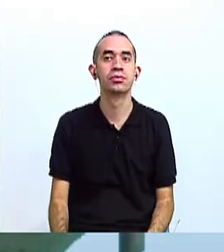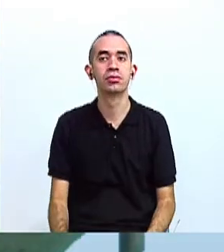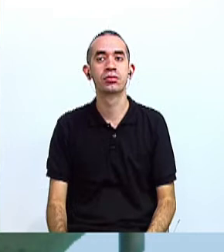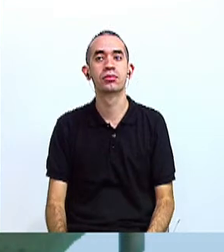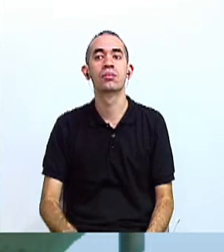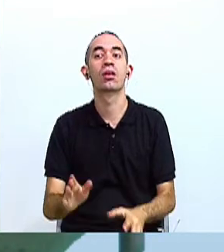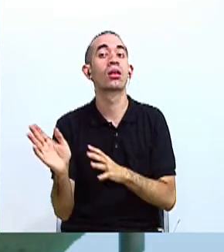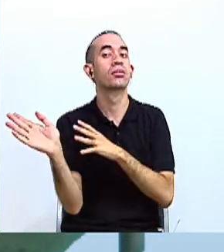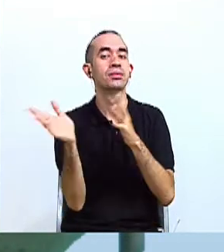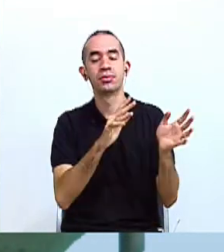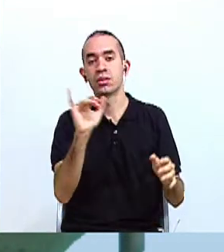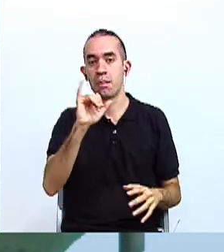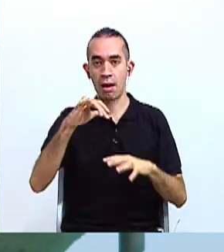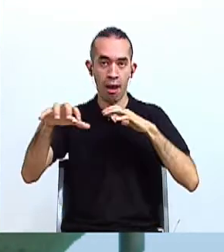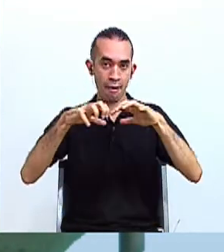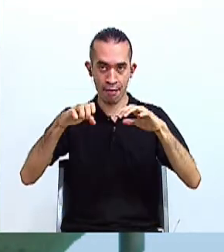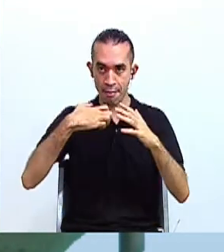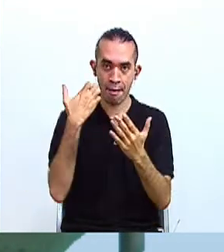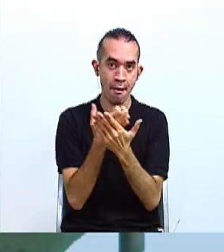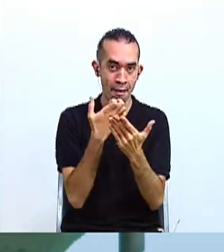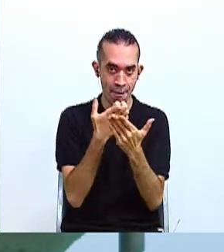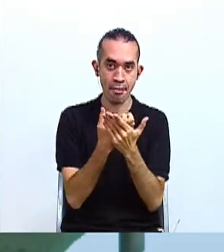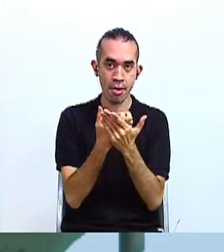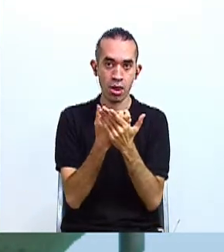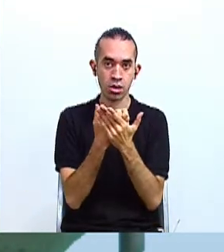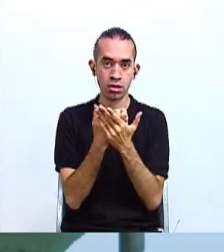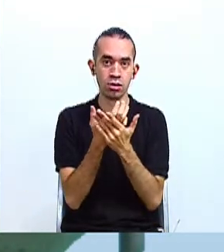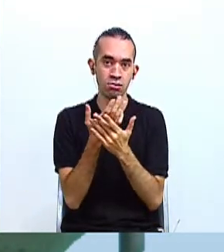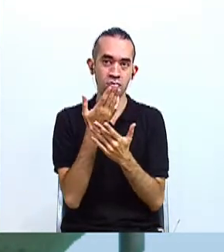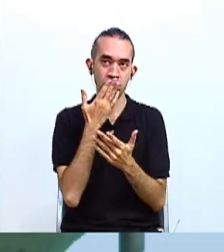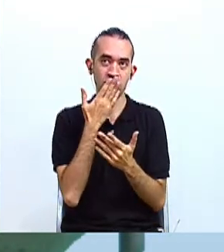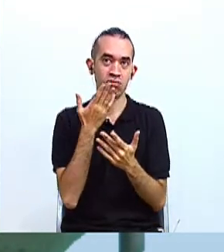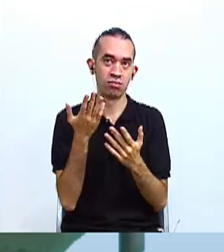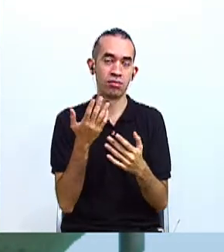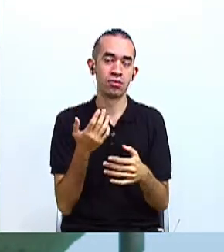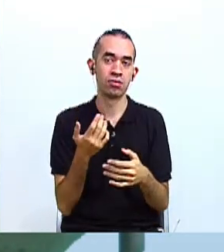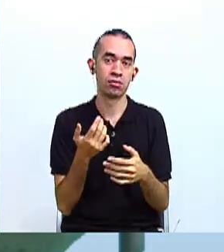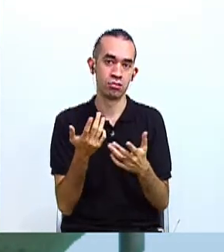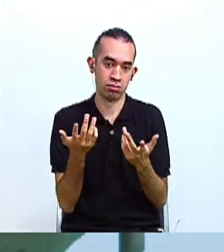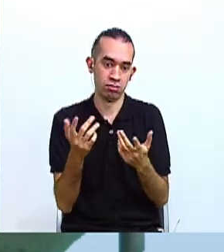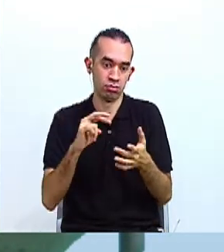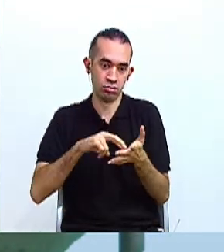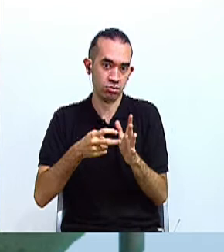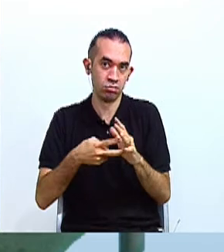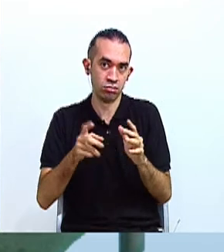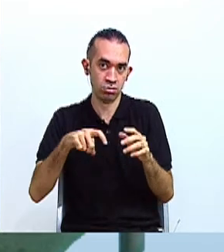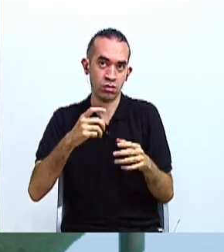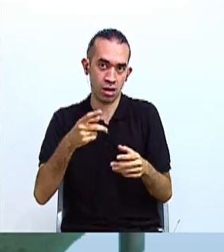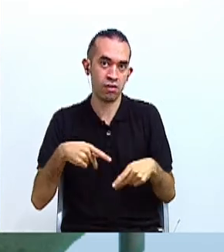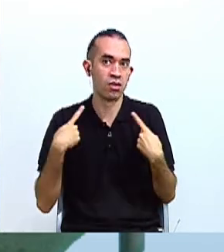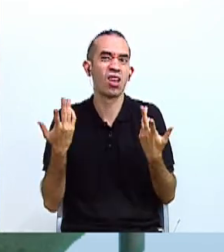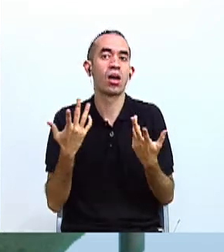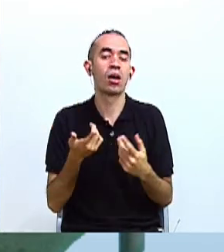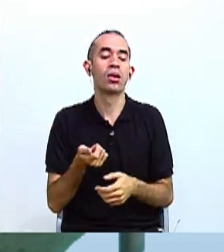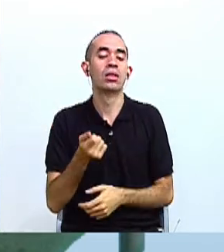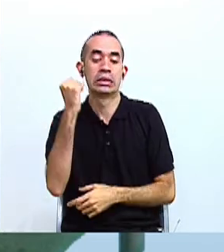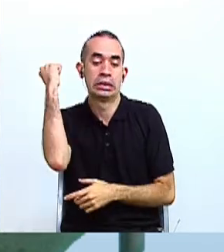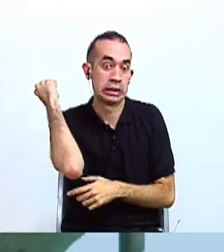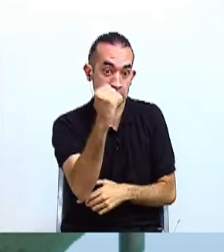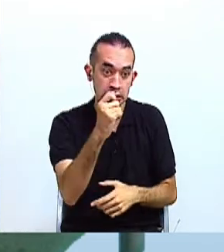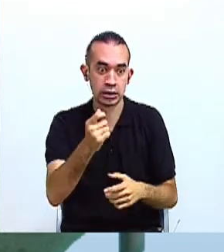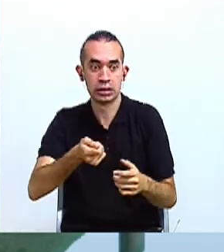Otra de las actividades económicas que nuestros aborígenes desarrollaron para poder mantenerse, es la caza de distintos animales,